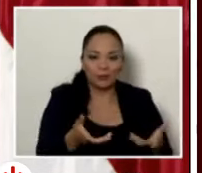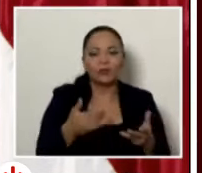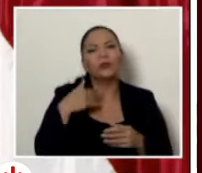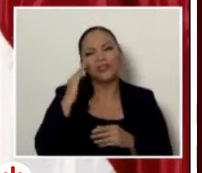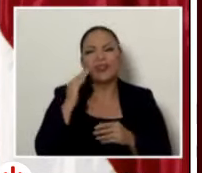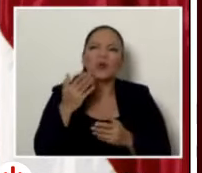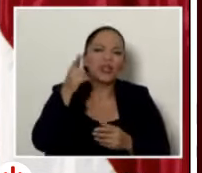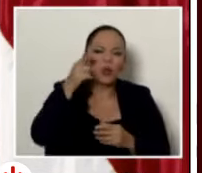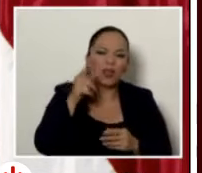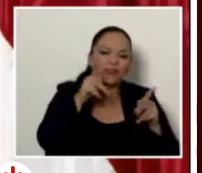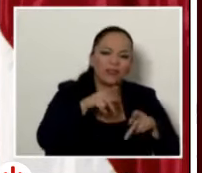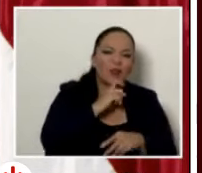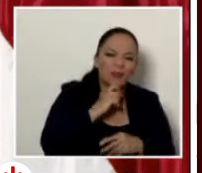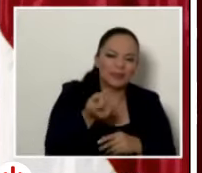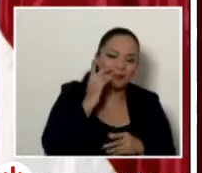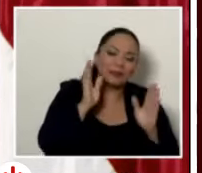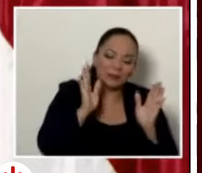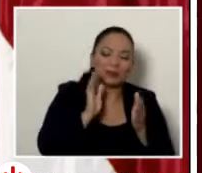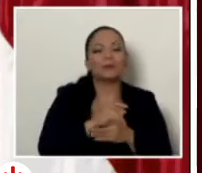uno dos